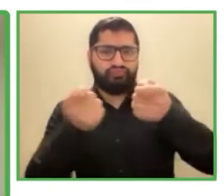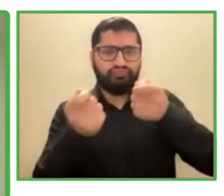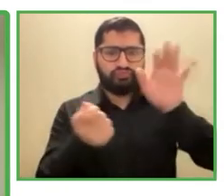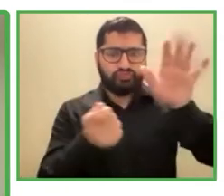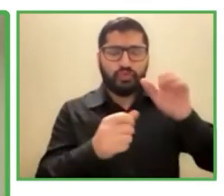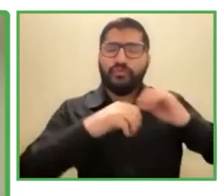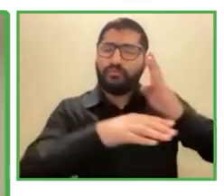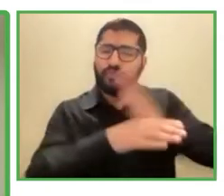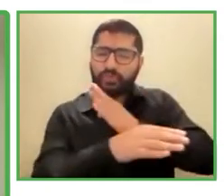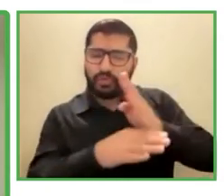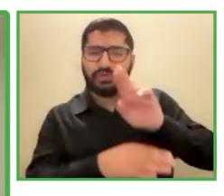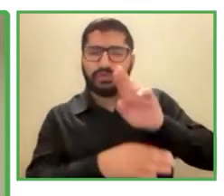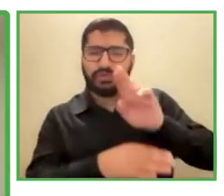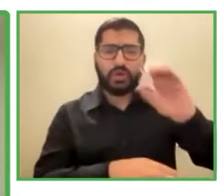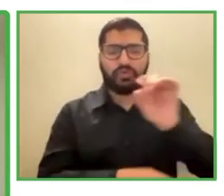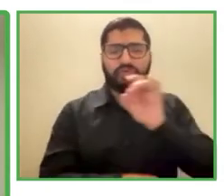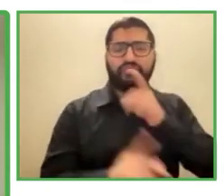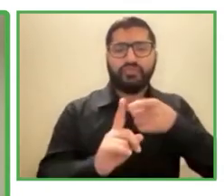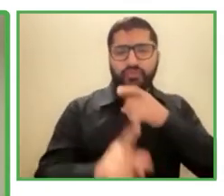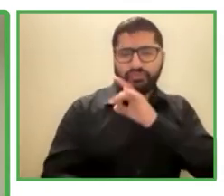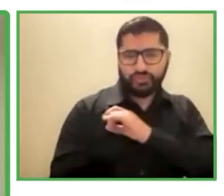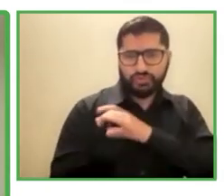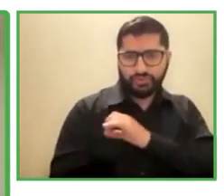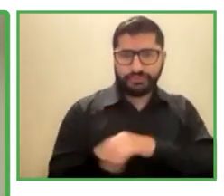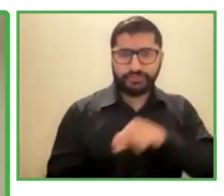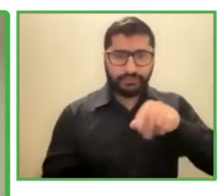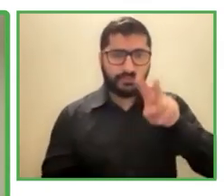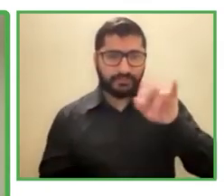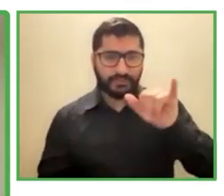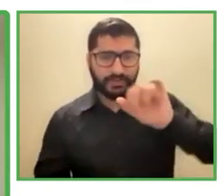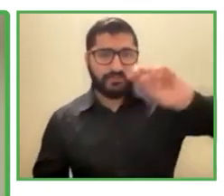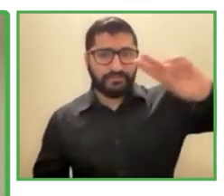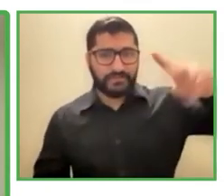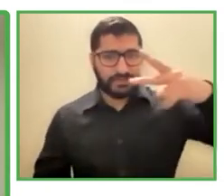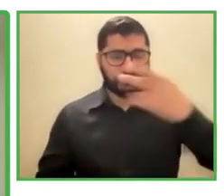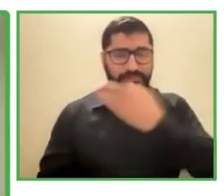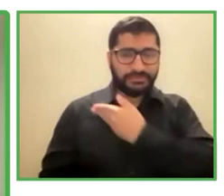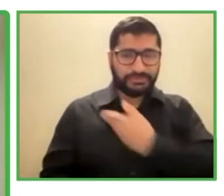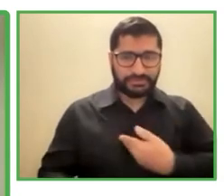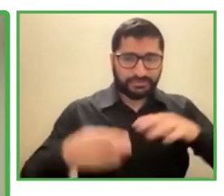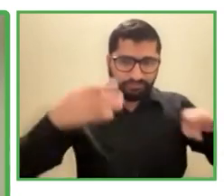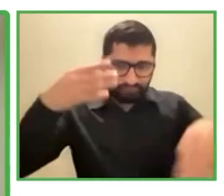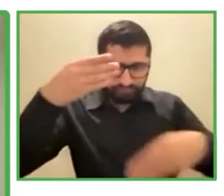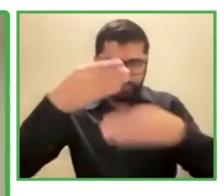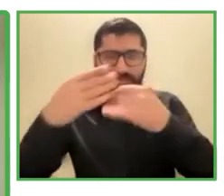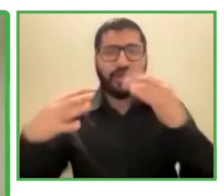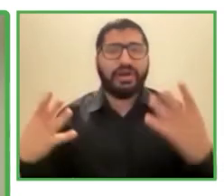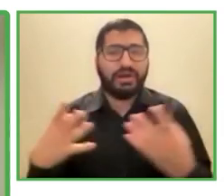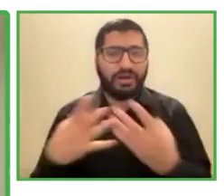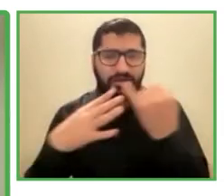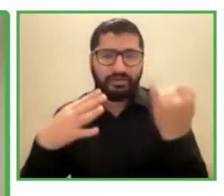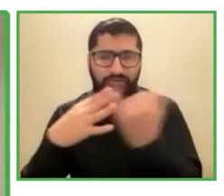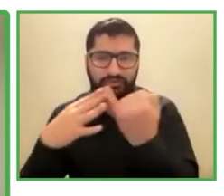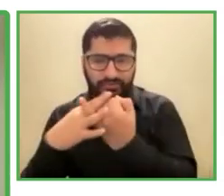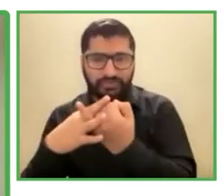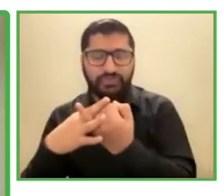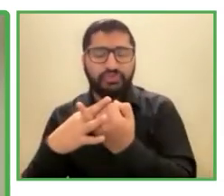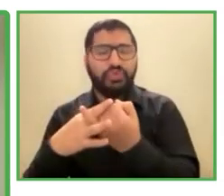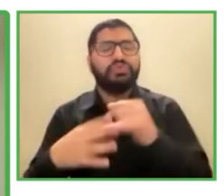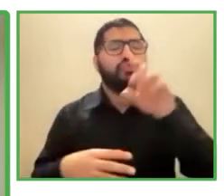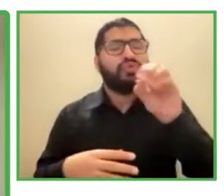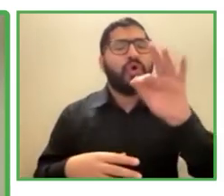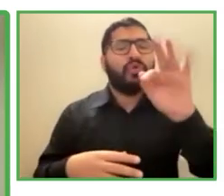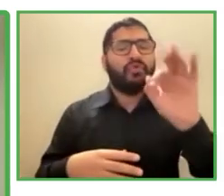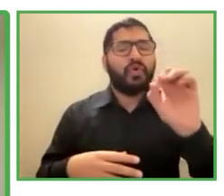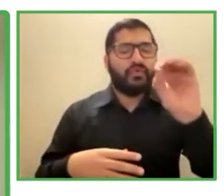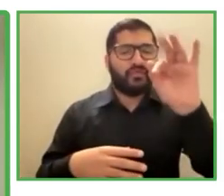y vicepresidente de la red de empresas inclusivas de SOFOFA en Chile miembro de la junta directiva de la red